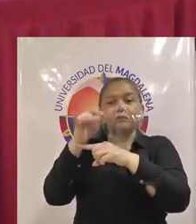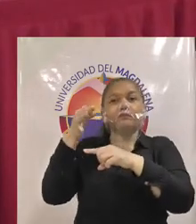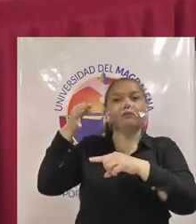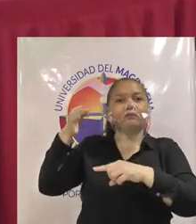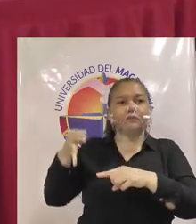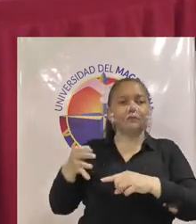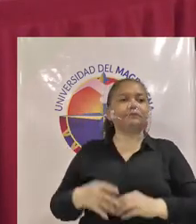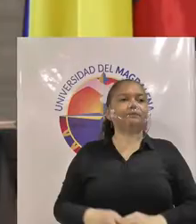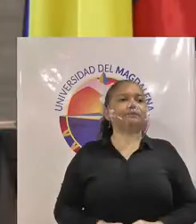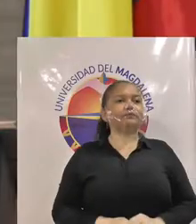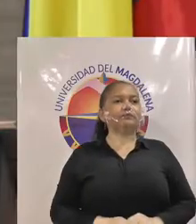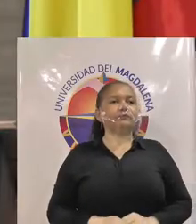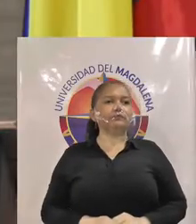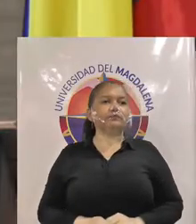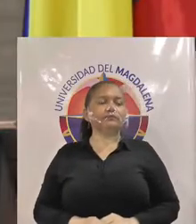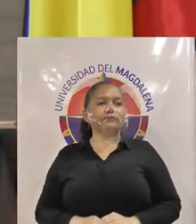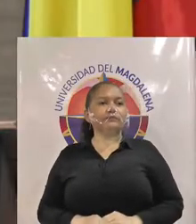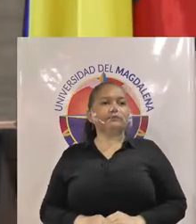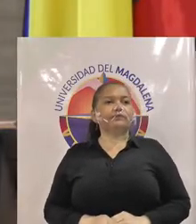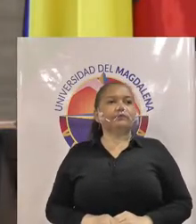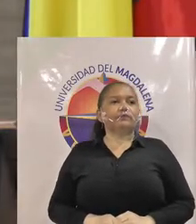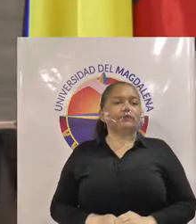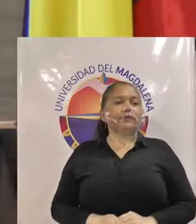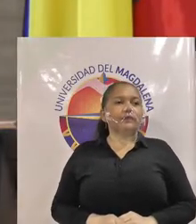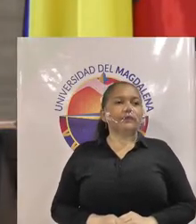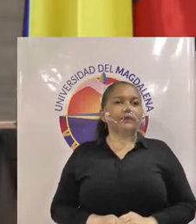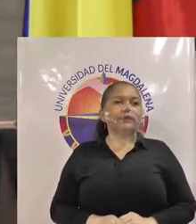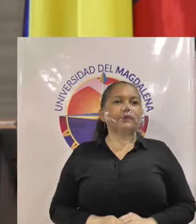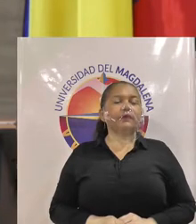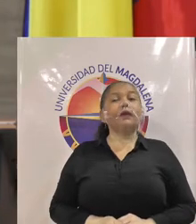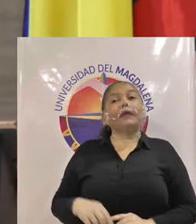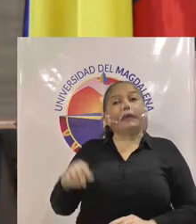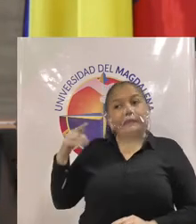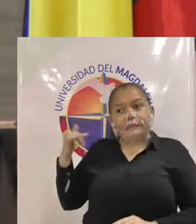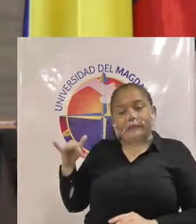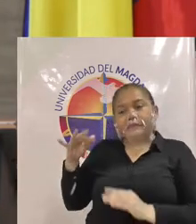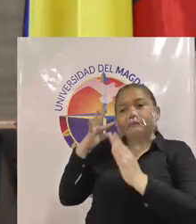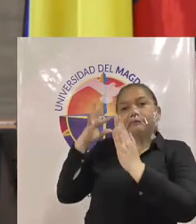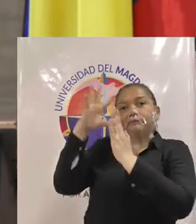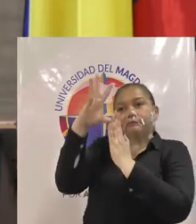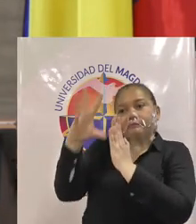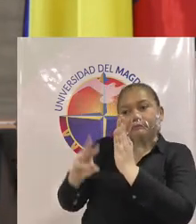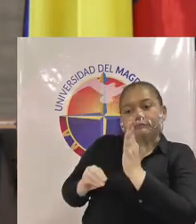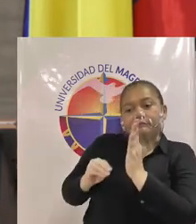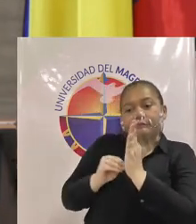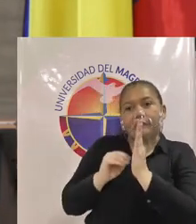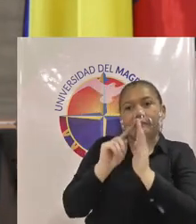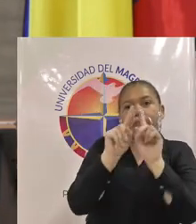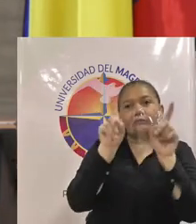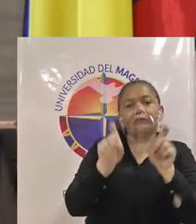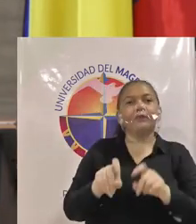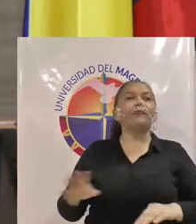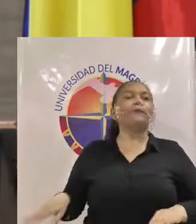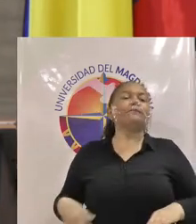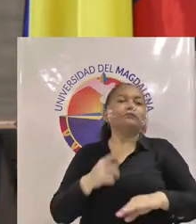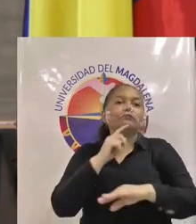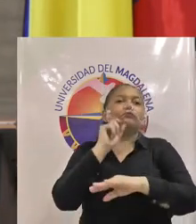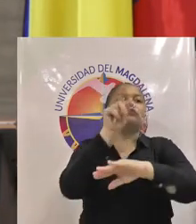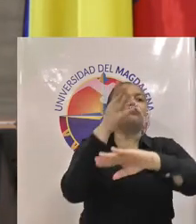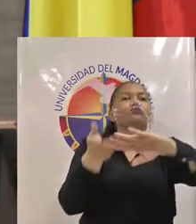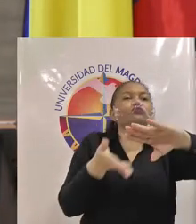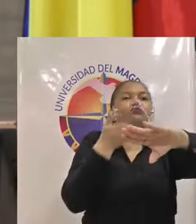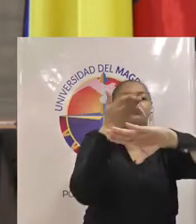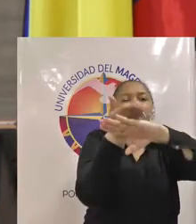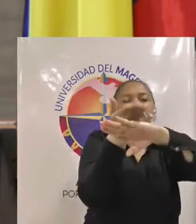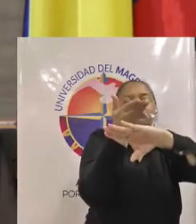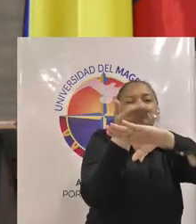perfecto el comité revisó y avala la siguiente pregunta qué propuestas para aumentar